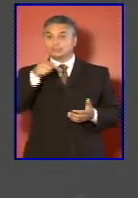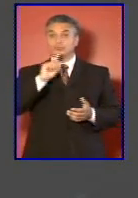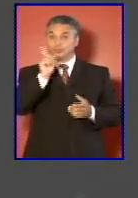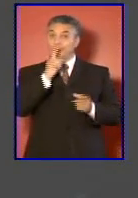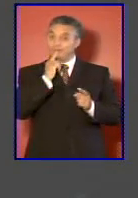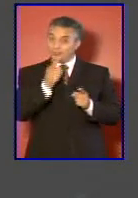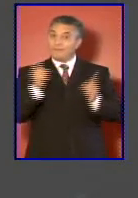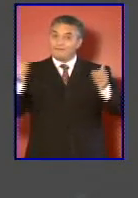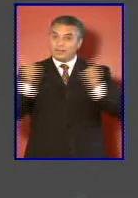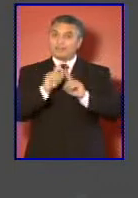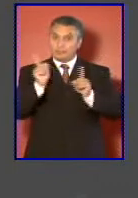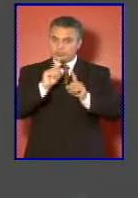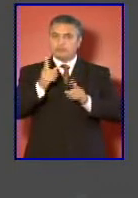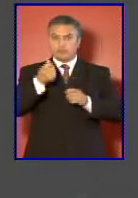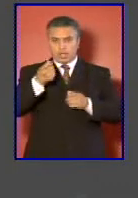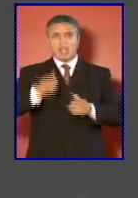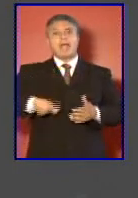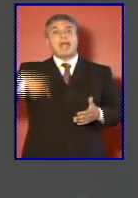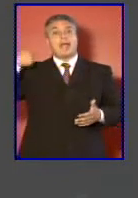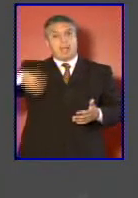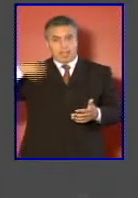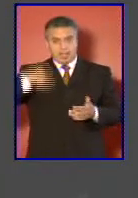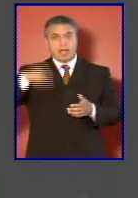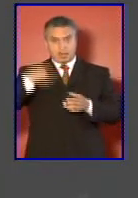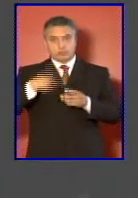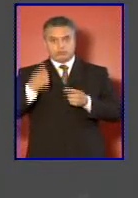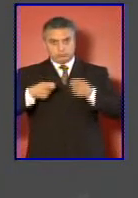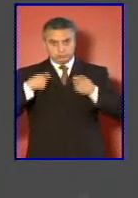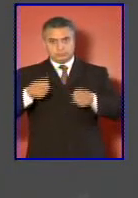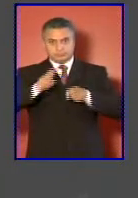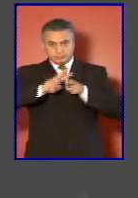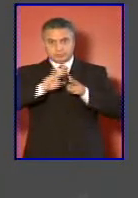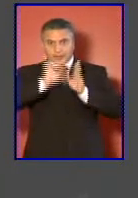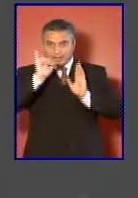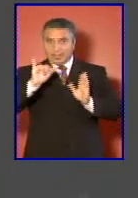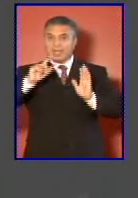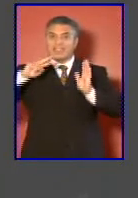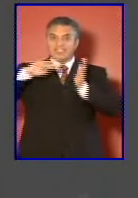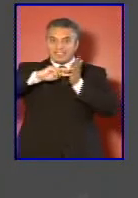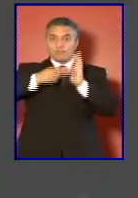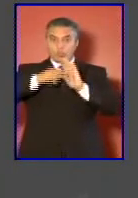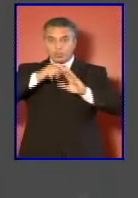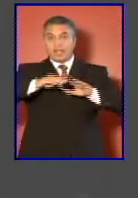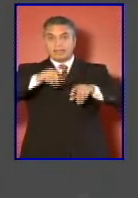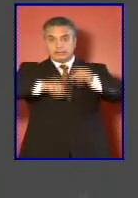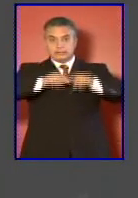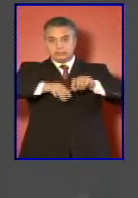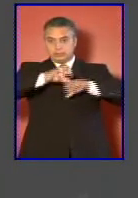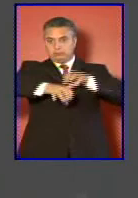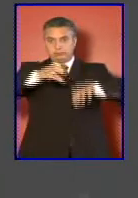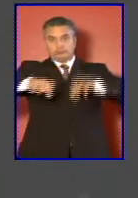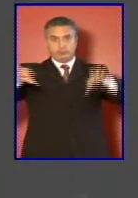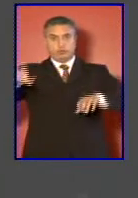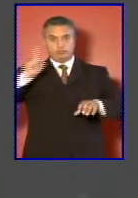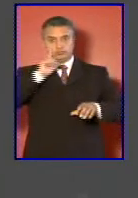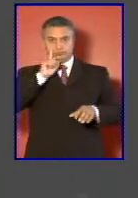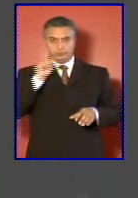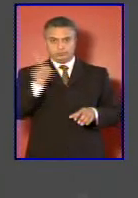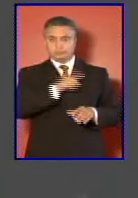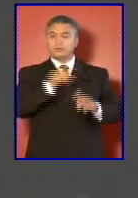dado los altos costos que tiene este proceso y las dificultades del terreno en que están emplazados